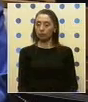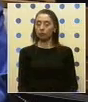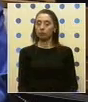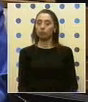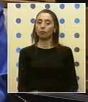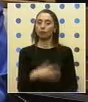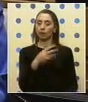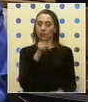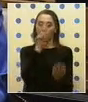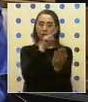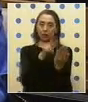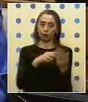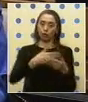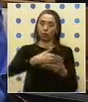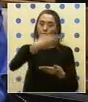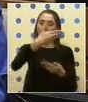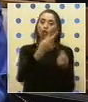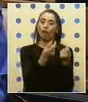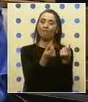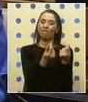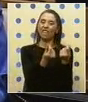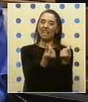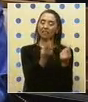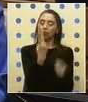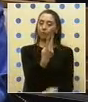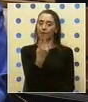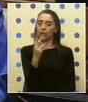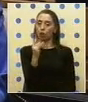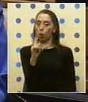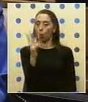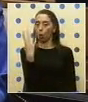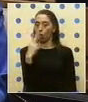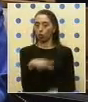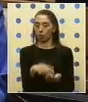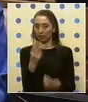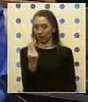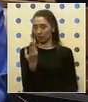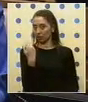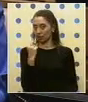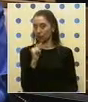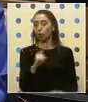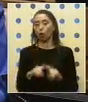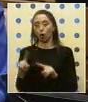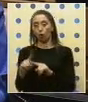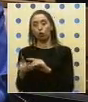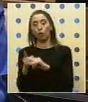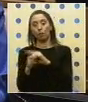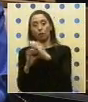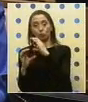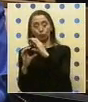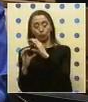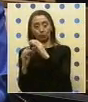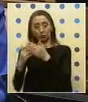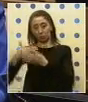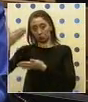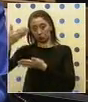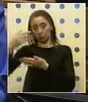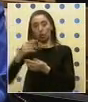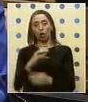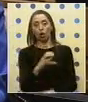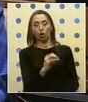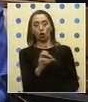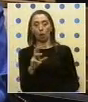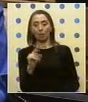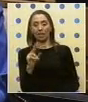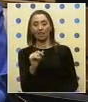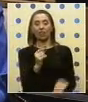hemos leído en el Diario Financiero, el 22 de julio del 2013 y recientemente en otros medios públicos, en que las cooperativas